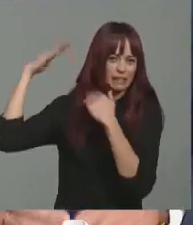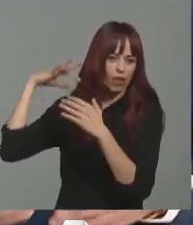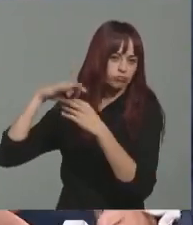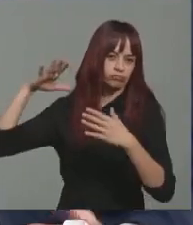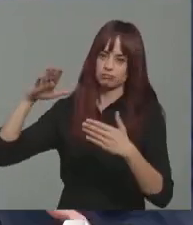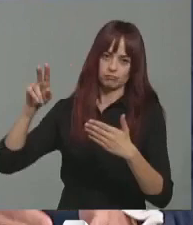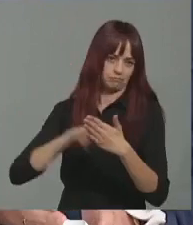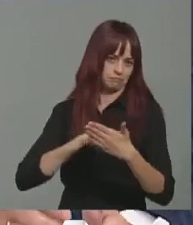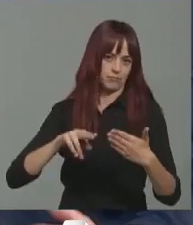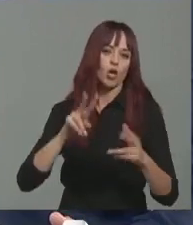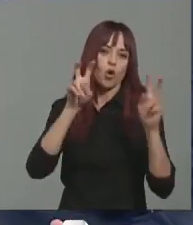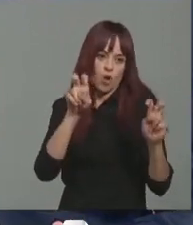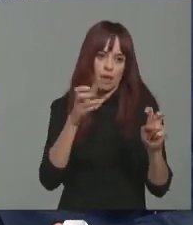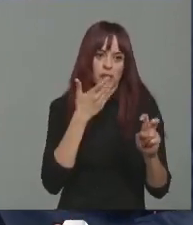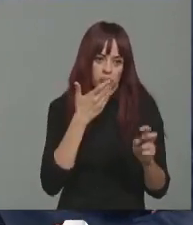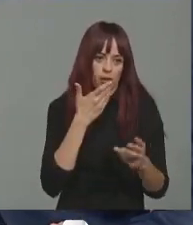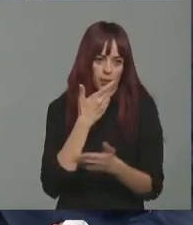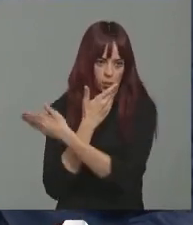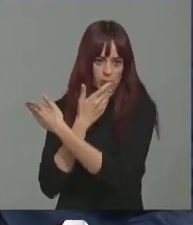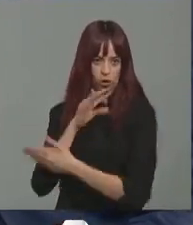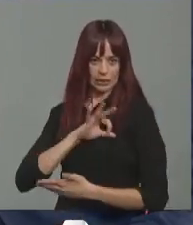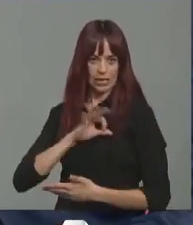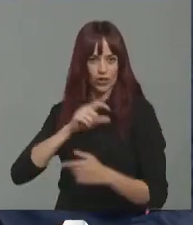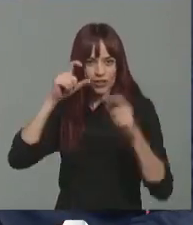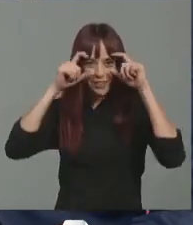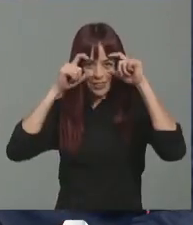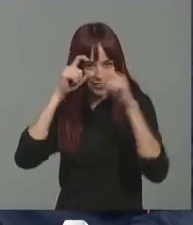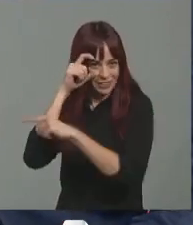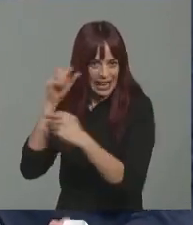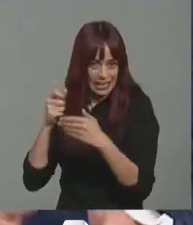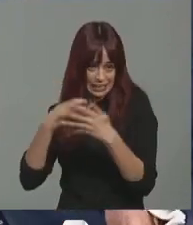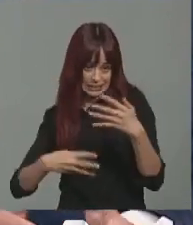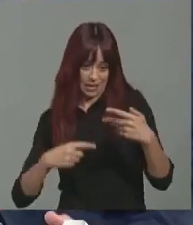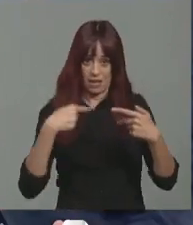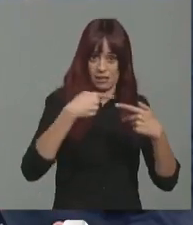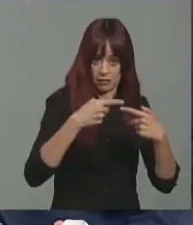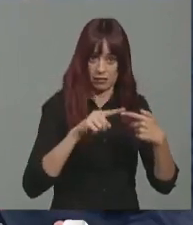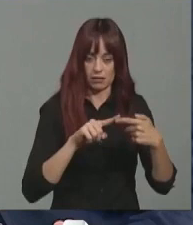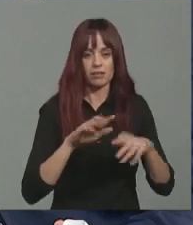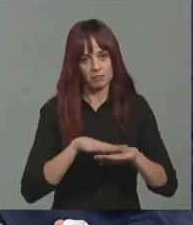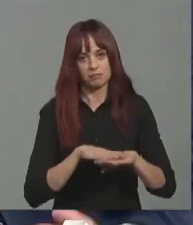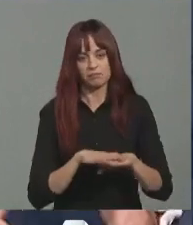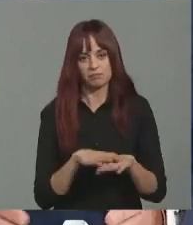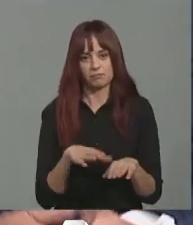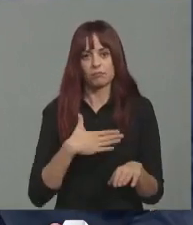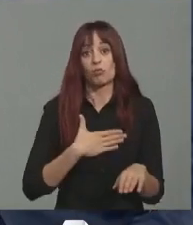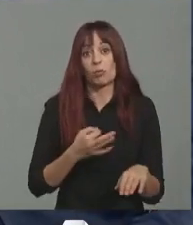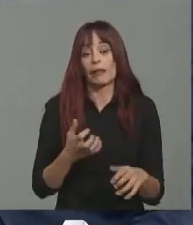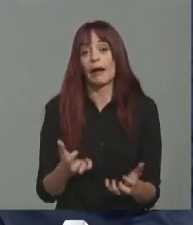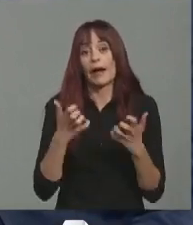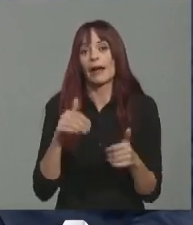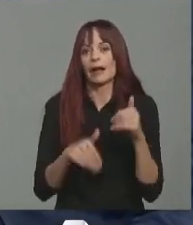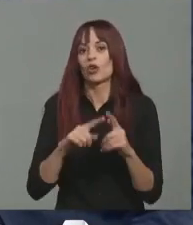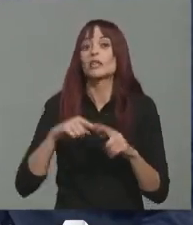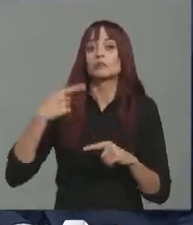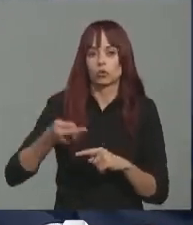incorporarán nuevas figuras como la de este señor que encabezaba la lista para tener la alcantaricha en las